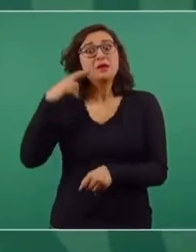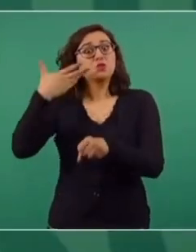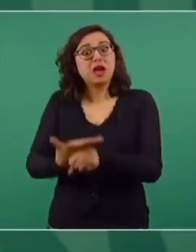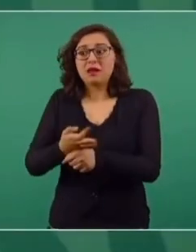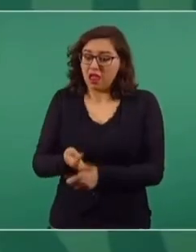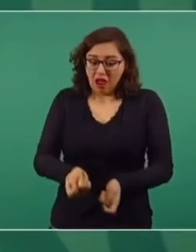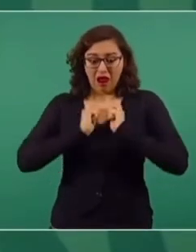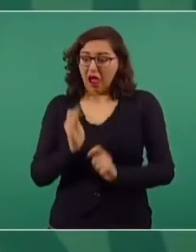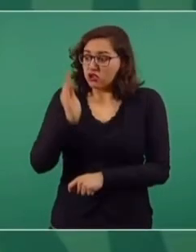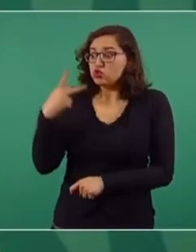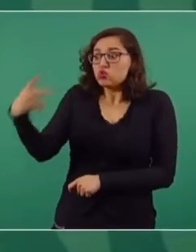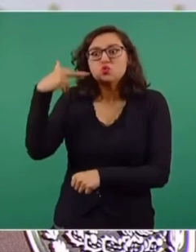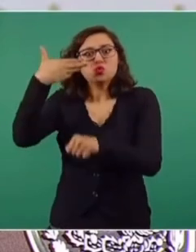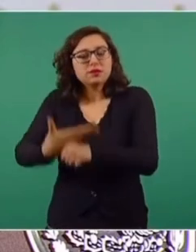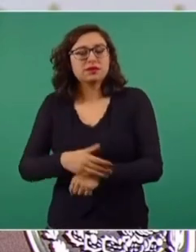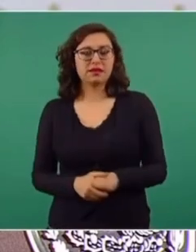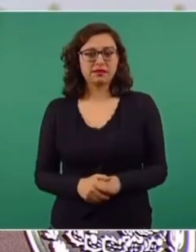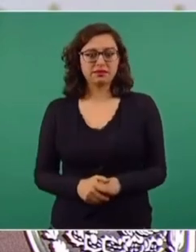responsabilidad.